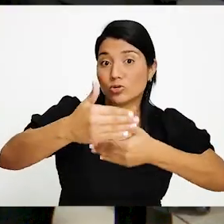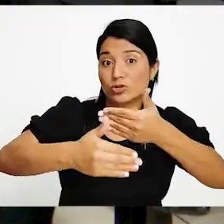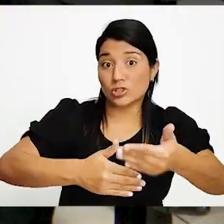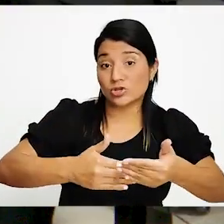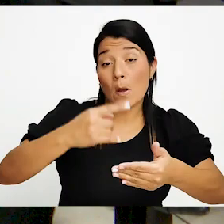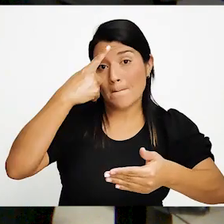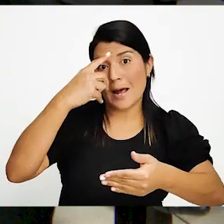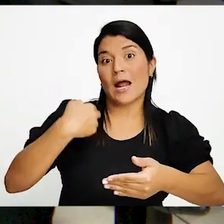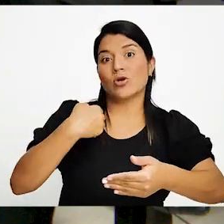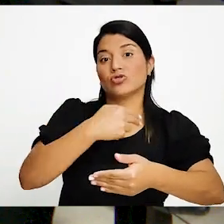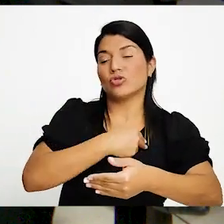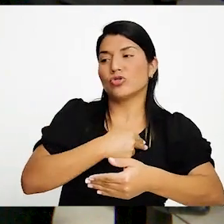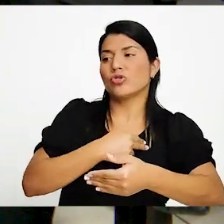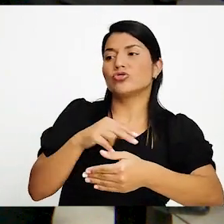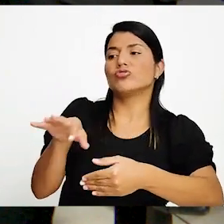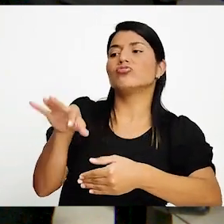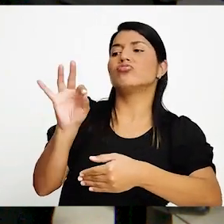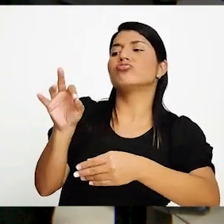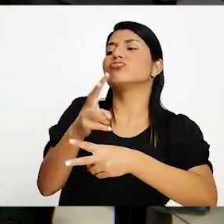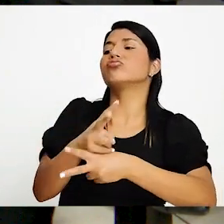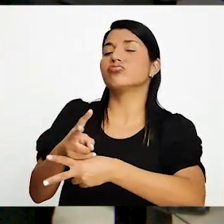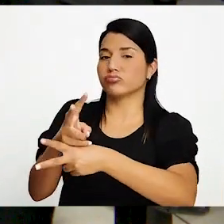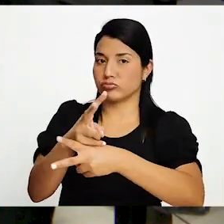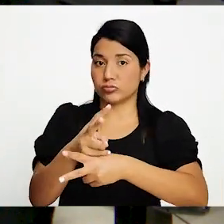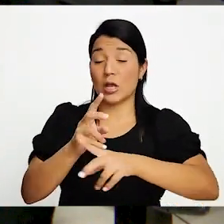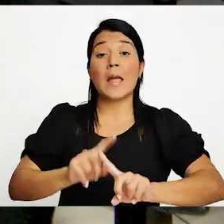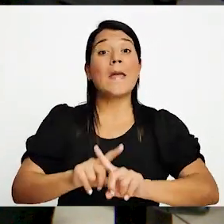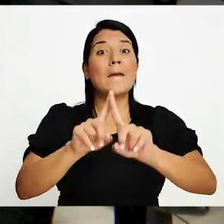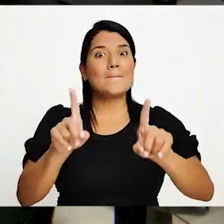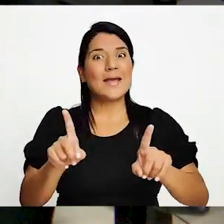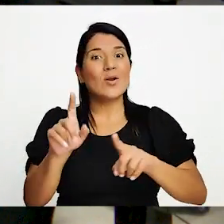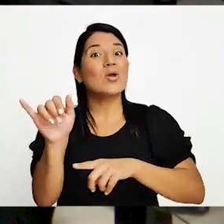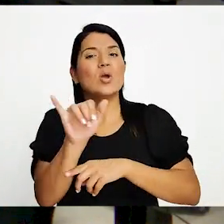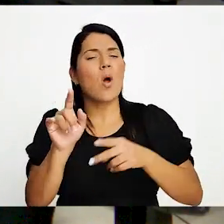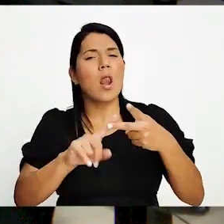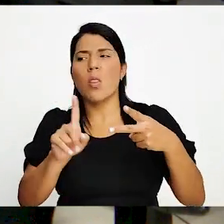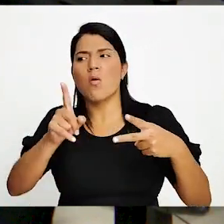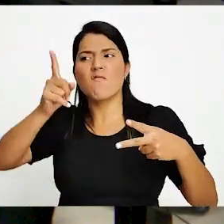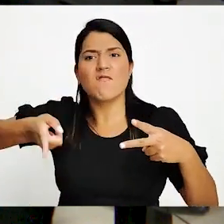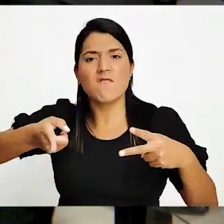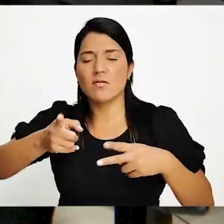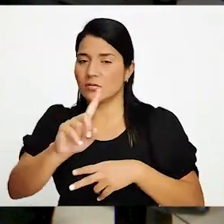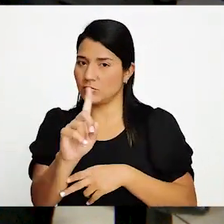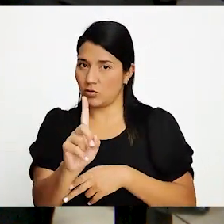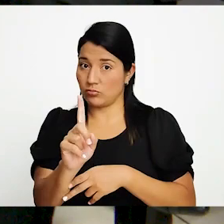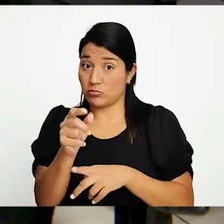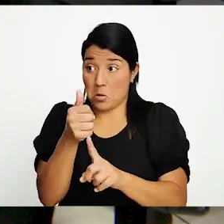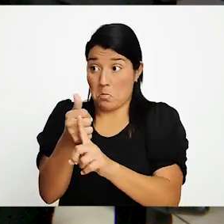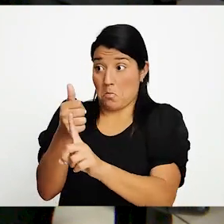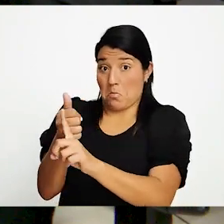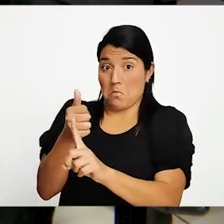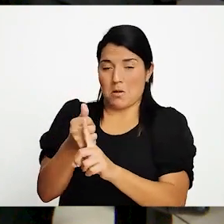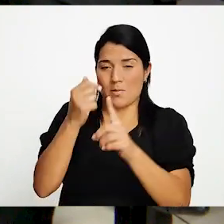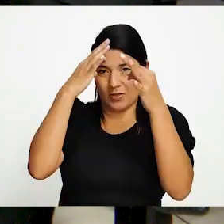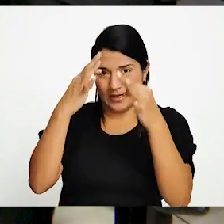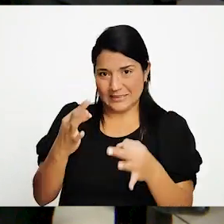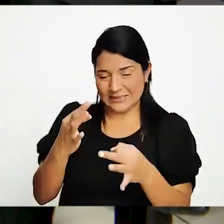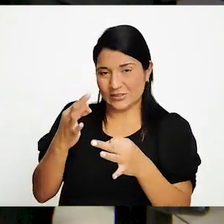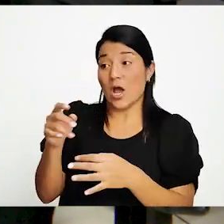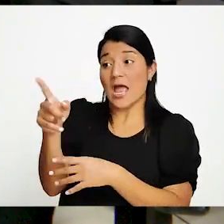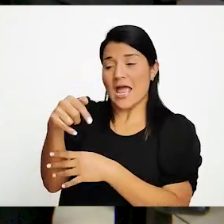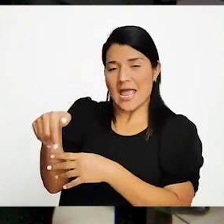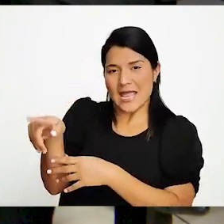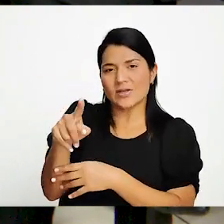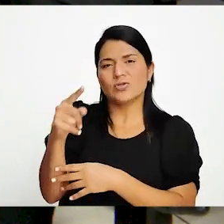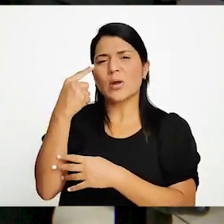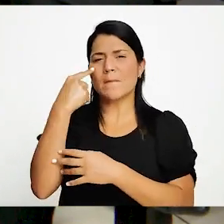Pero lo otro más importante es que tampoco tenía que ser algo forzado. Lo decidían ellos, revisaban la